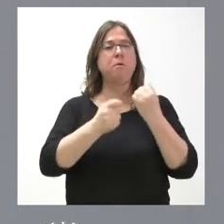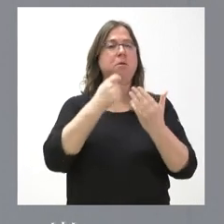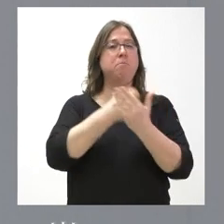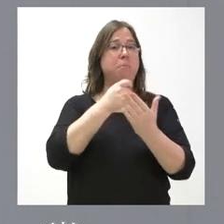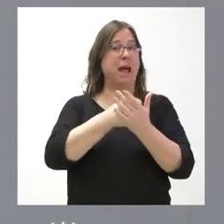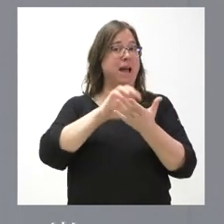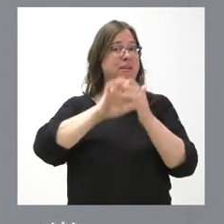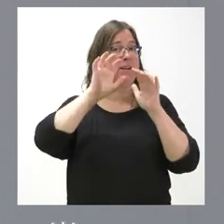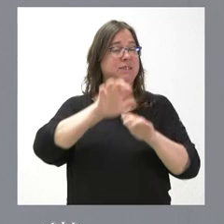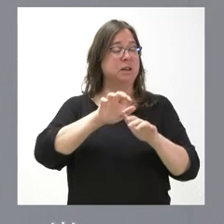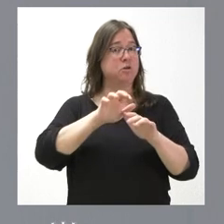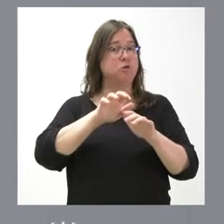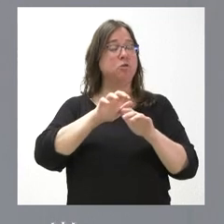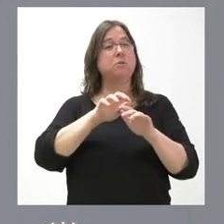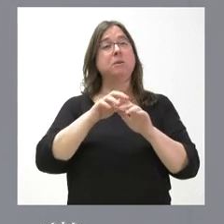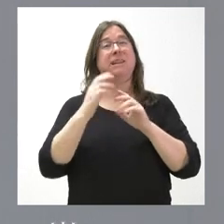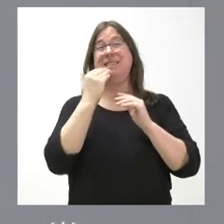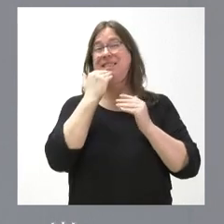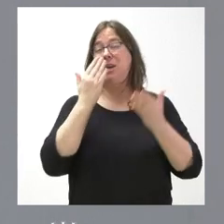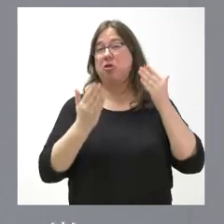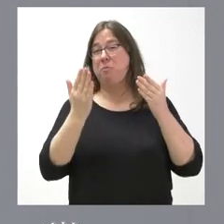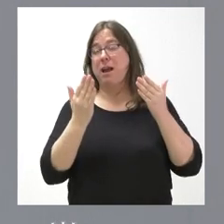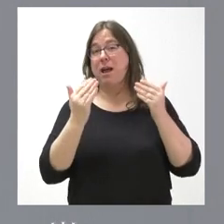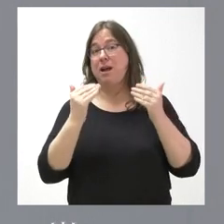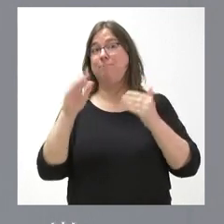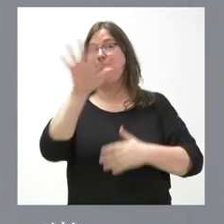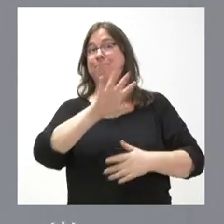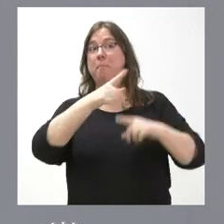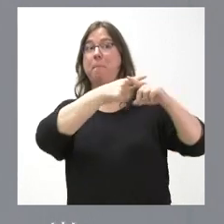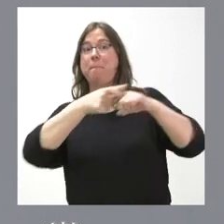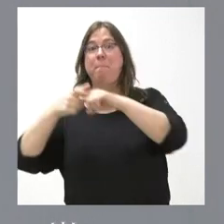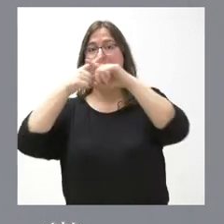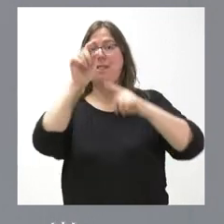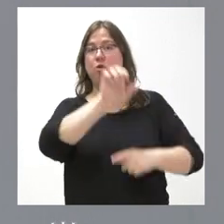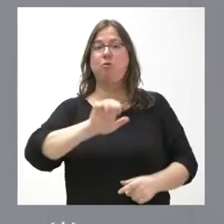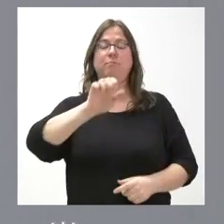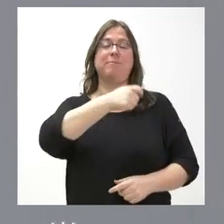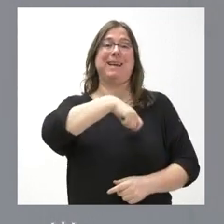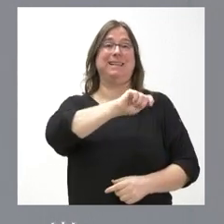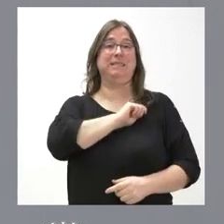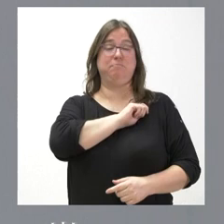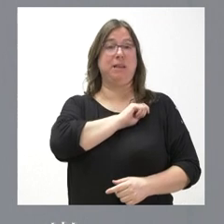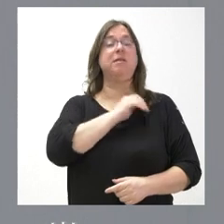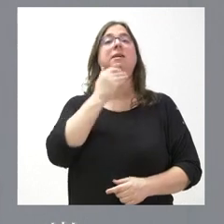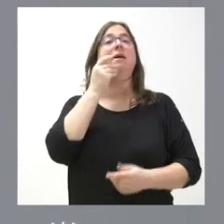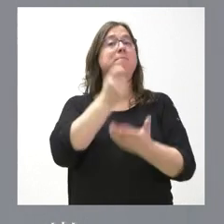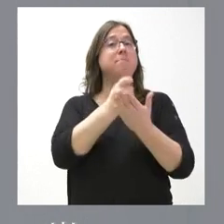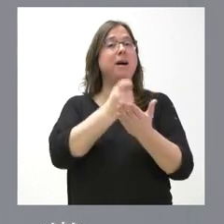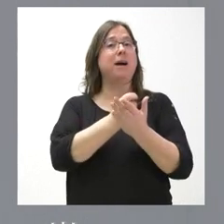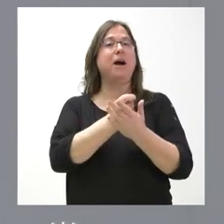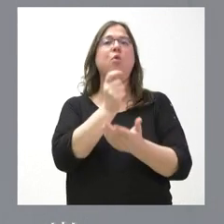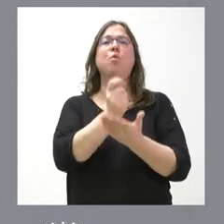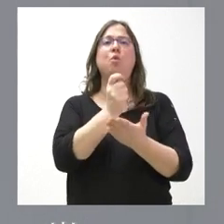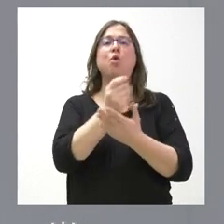Castilla y León una cantidad claramente inferior a lo que paga en el conjunto medio nacional que no ha hecho estas bajadas de impuestos, lo que paga por la cuota